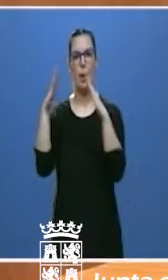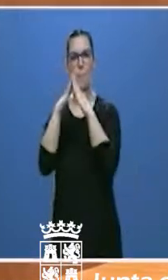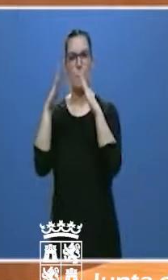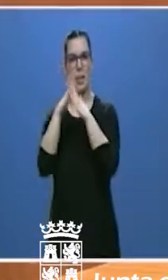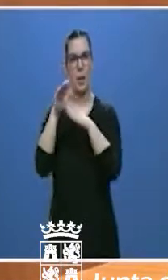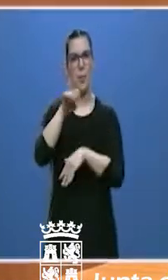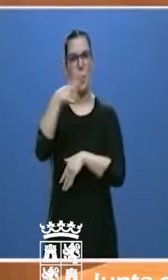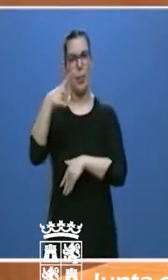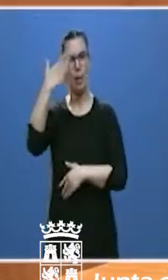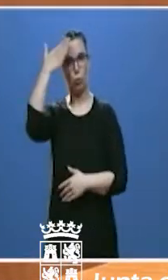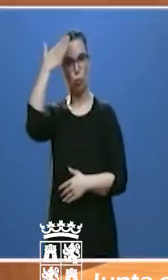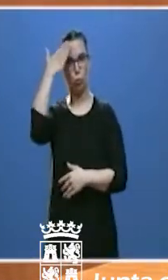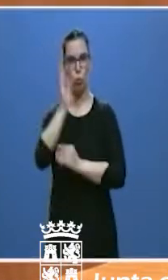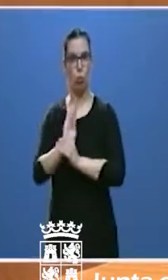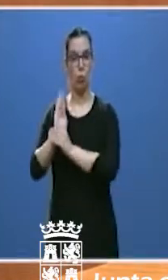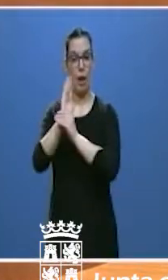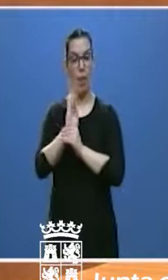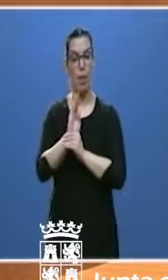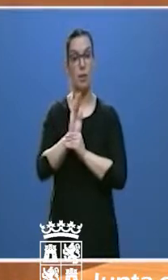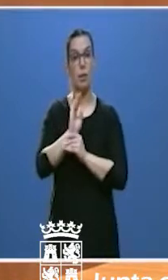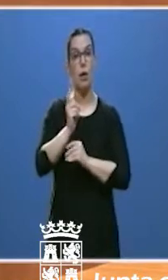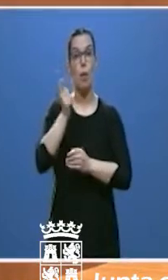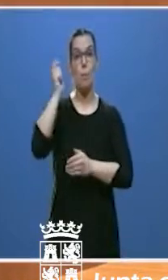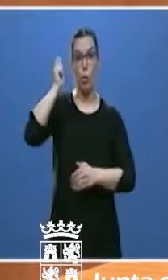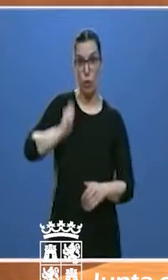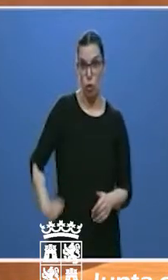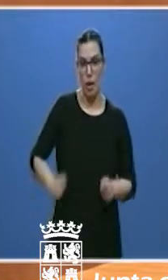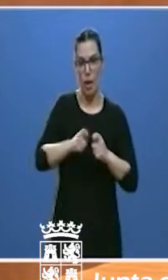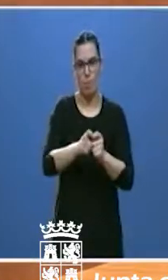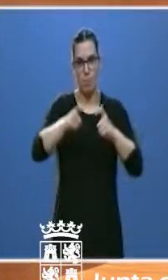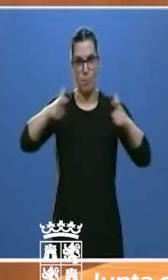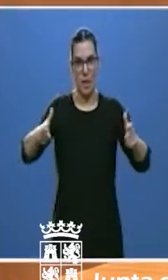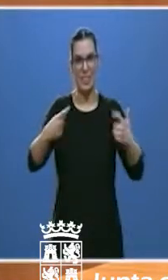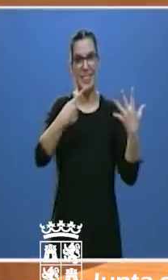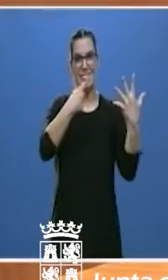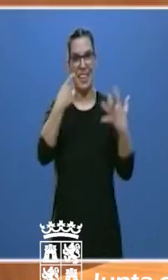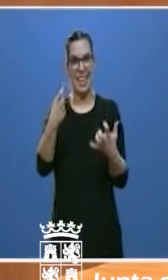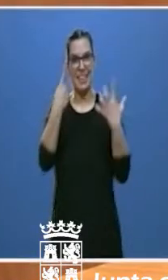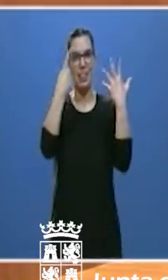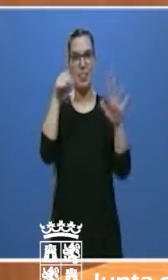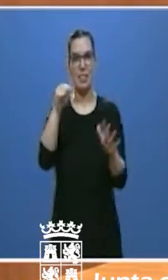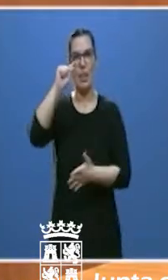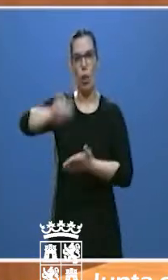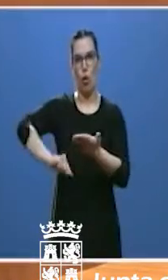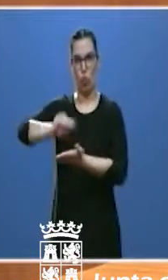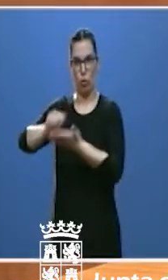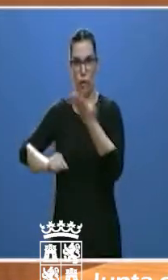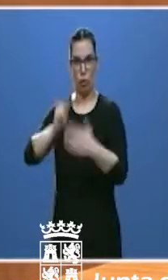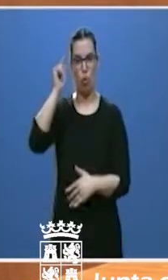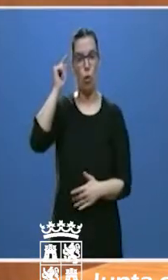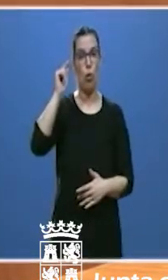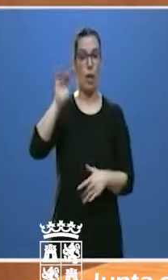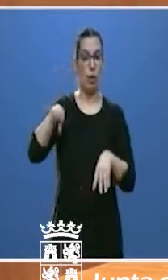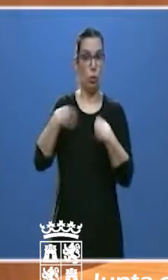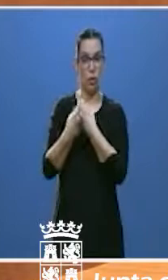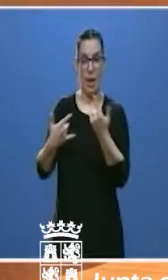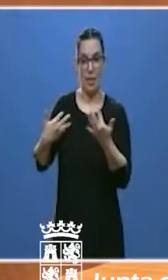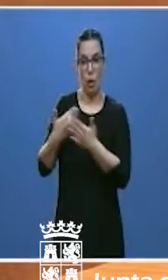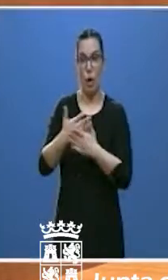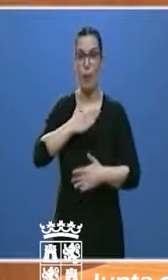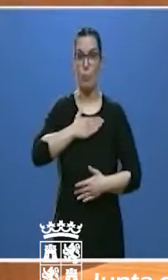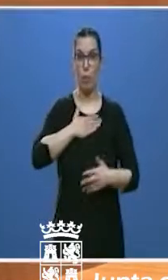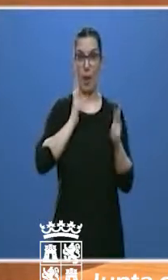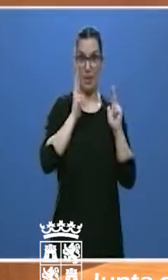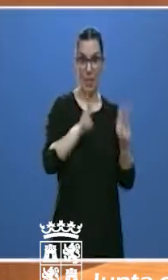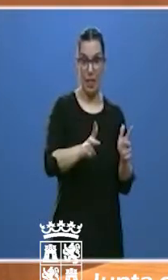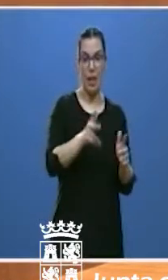Hemos reforzado el personal con más de 660 contrataciones en nuestras propias residencias y la